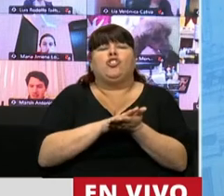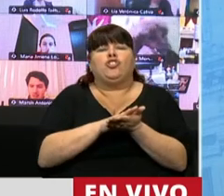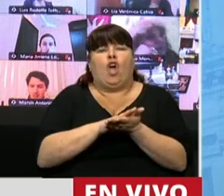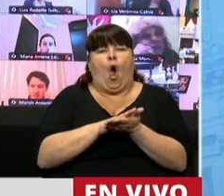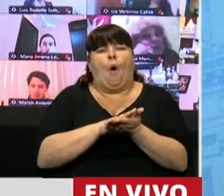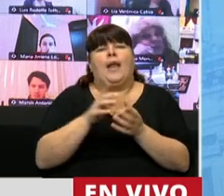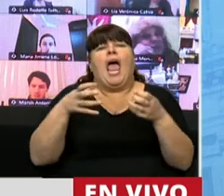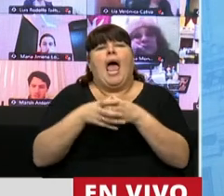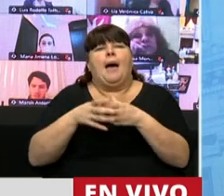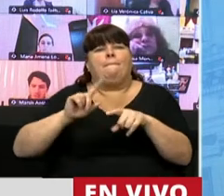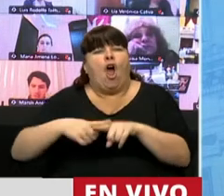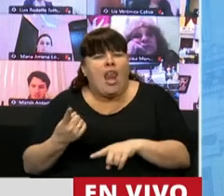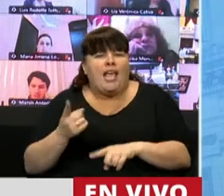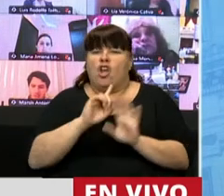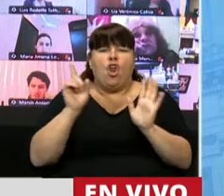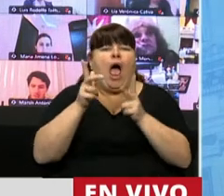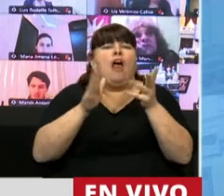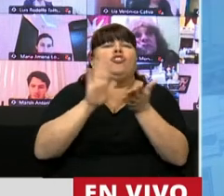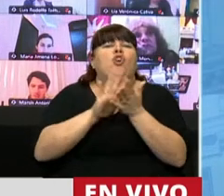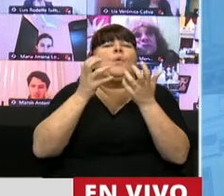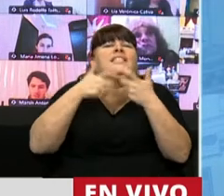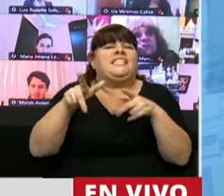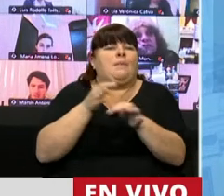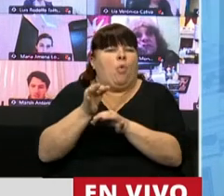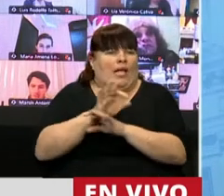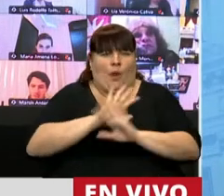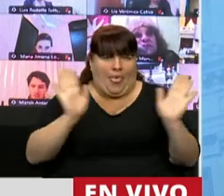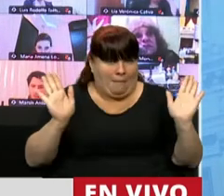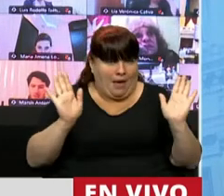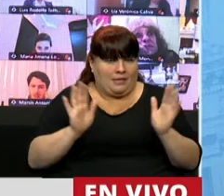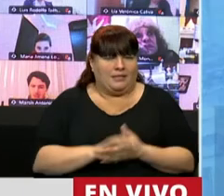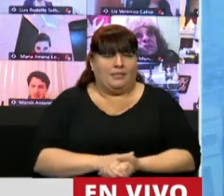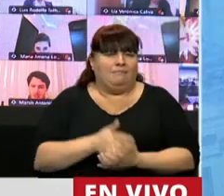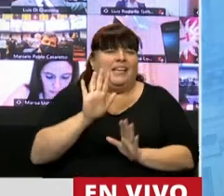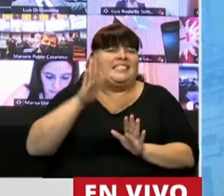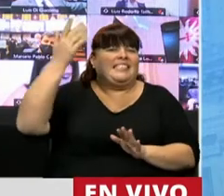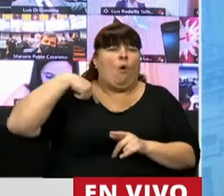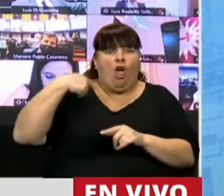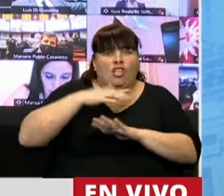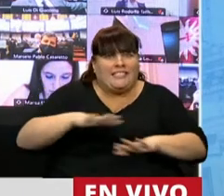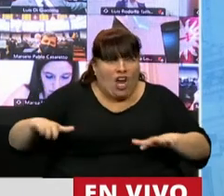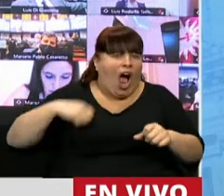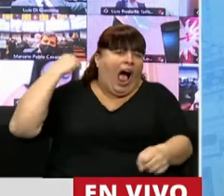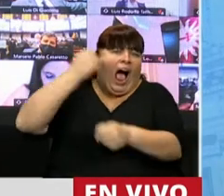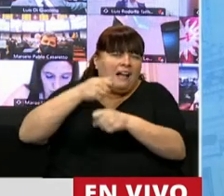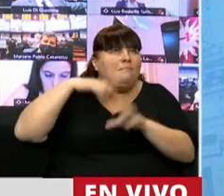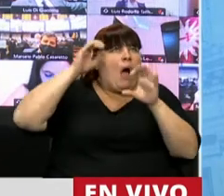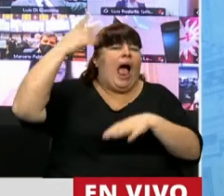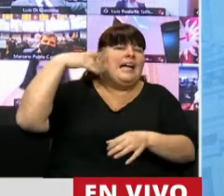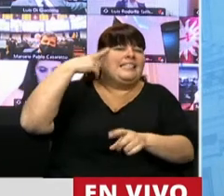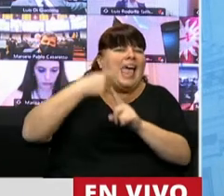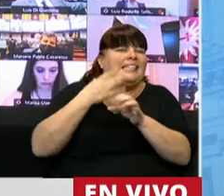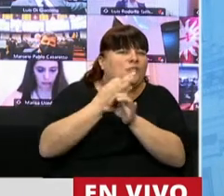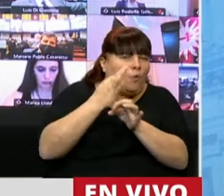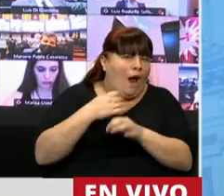color político, ni estoy hablando del sistema educativo. Y viene, creo que desde que somos niños y recordamos la escuela a la que